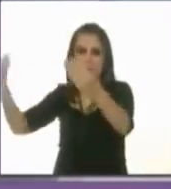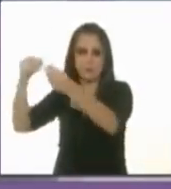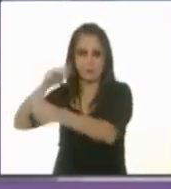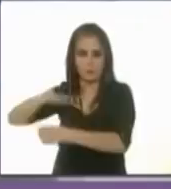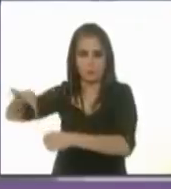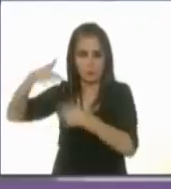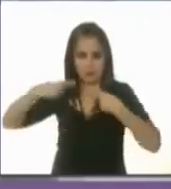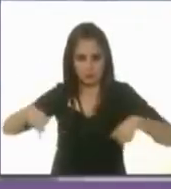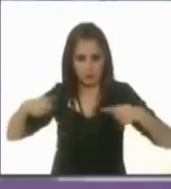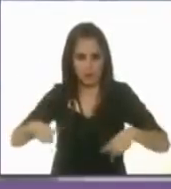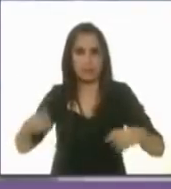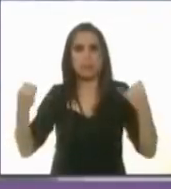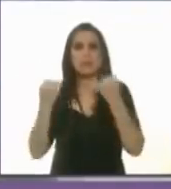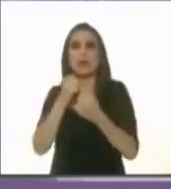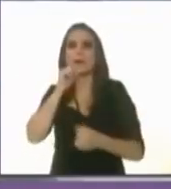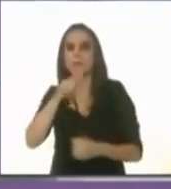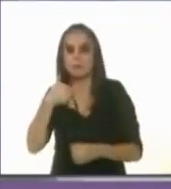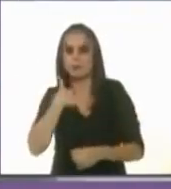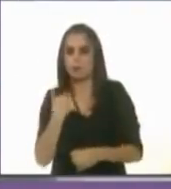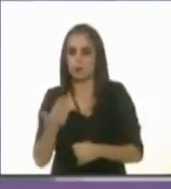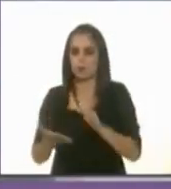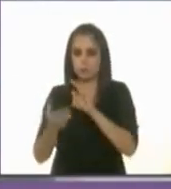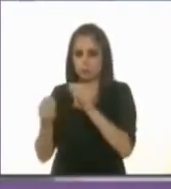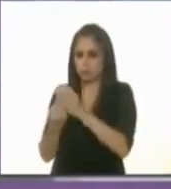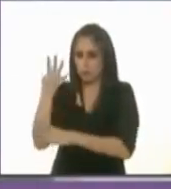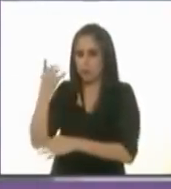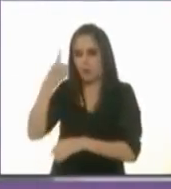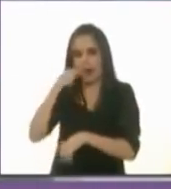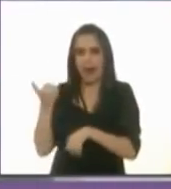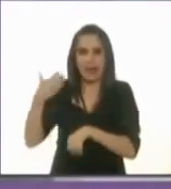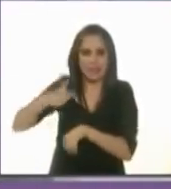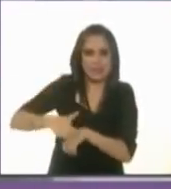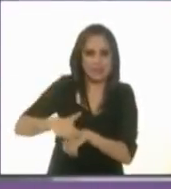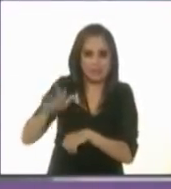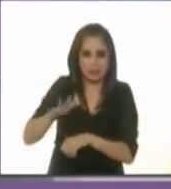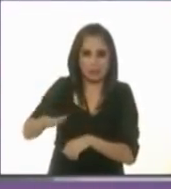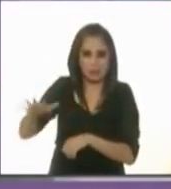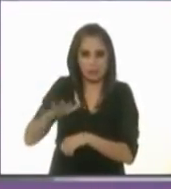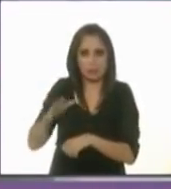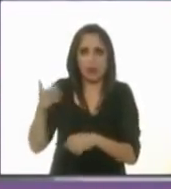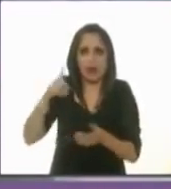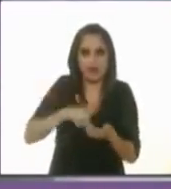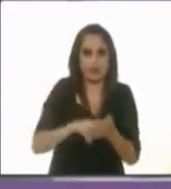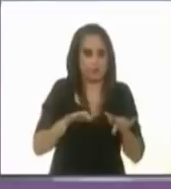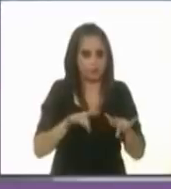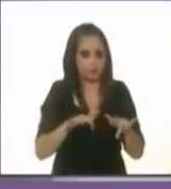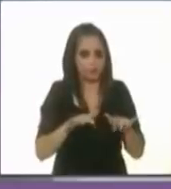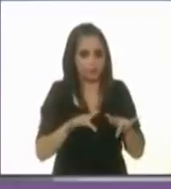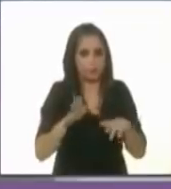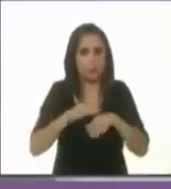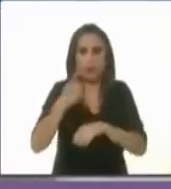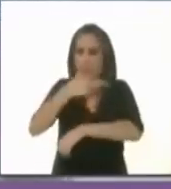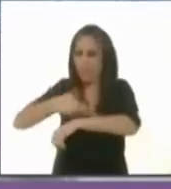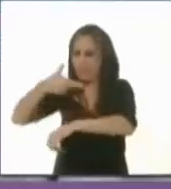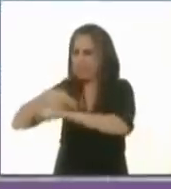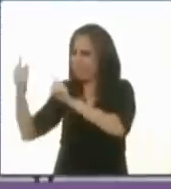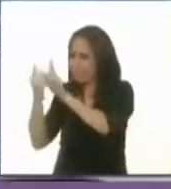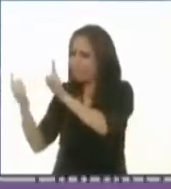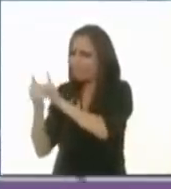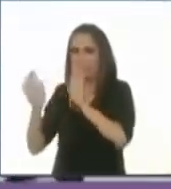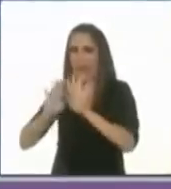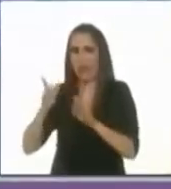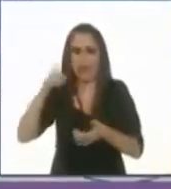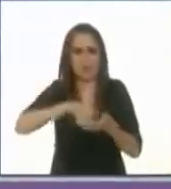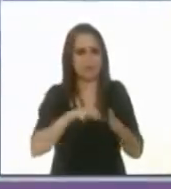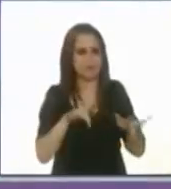convertiré una administración pública engorrosa en un formato digital. Es necesario que los ciudadanos